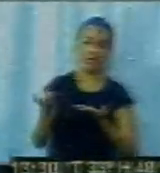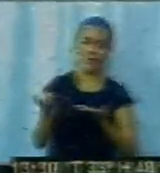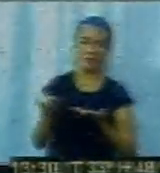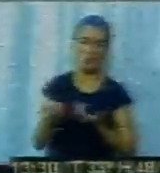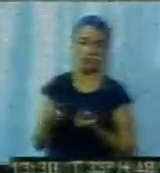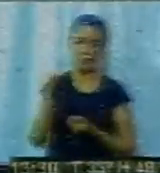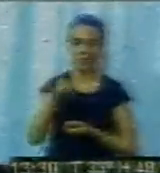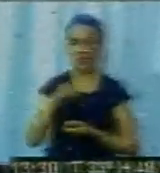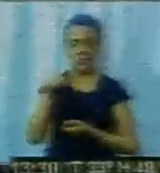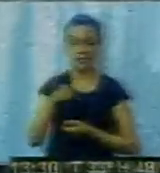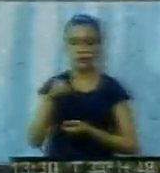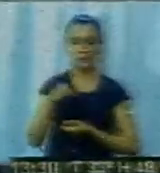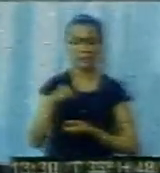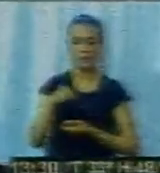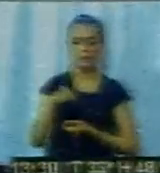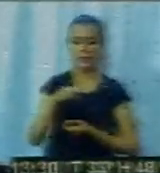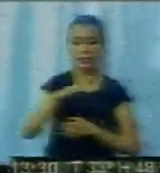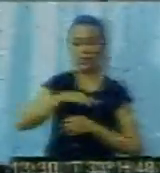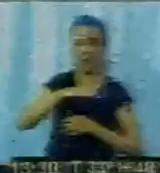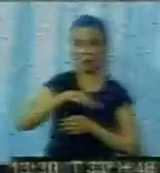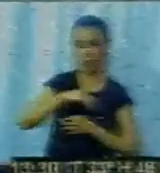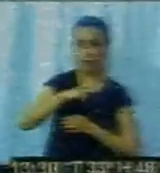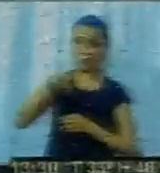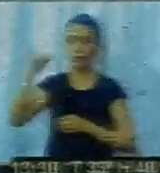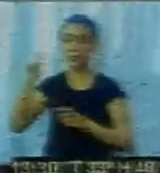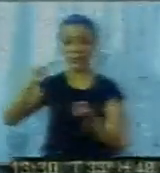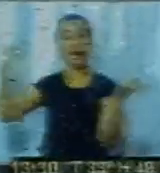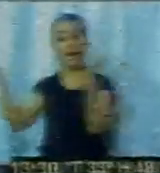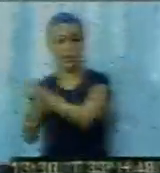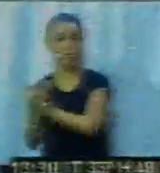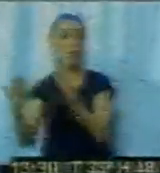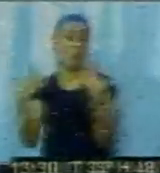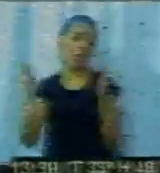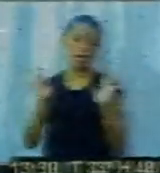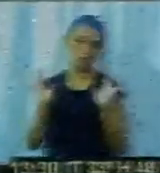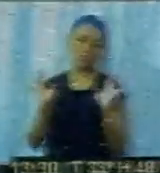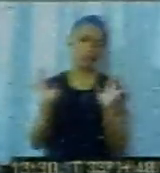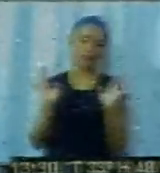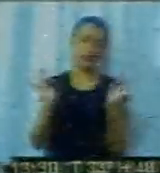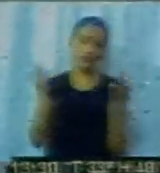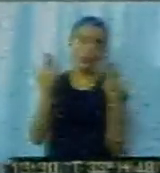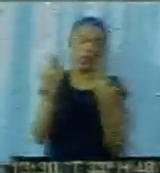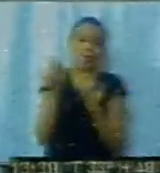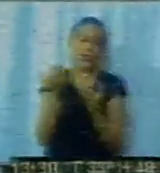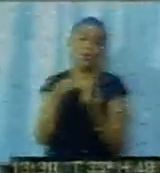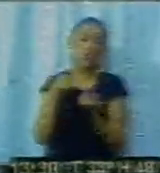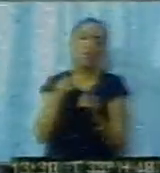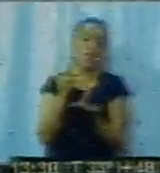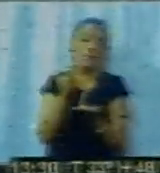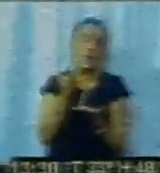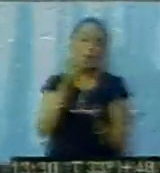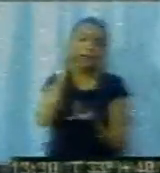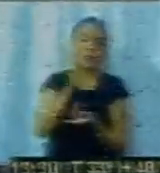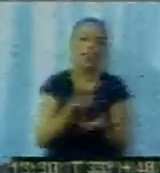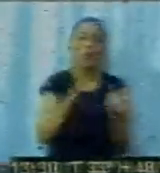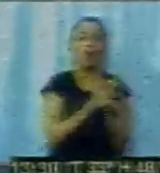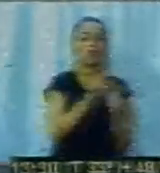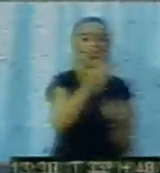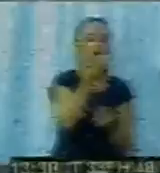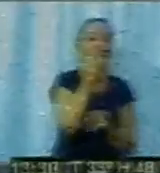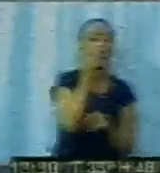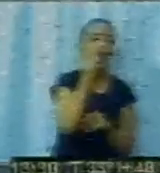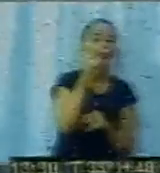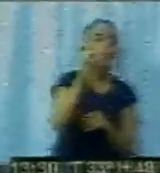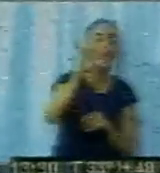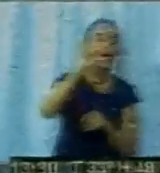irse a otra área, así que bueno, eso tengo que ver con Recursos Humanos, con Carlos Daguna, así que eso también